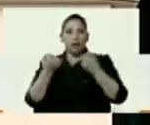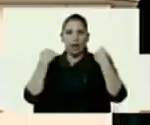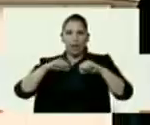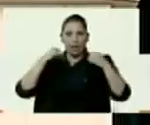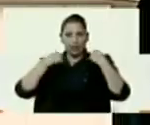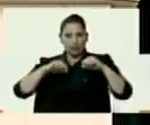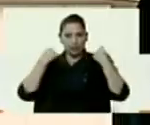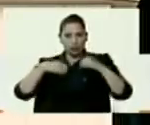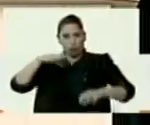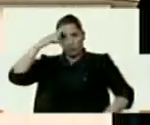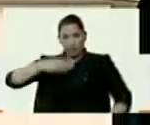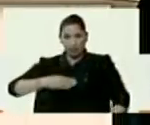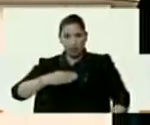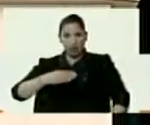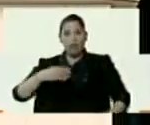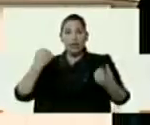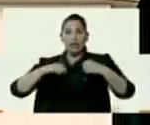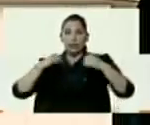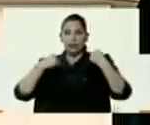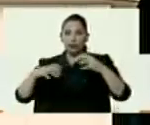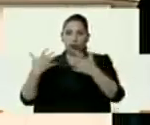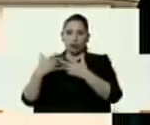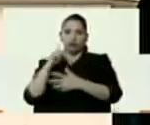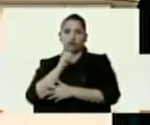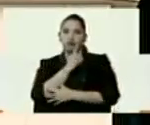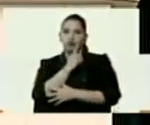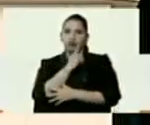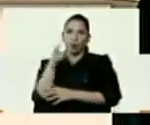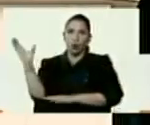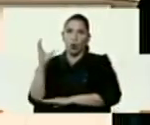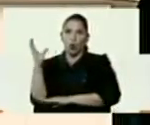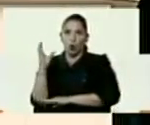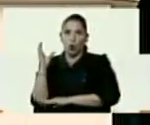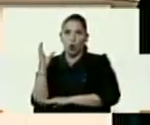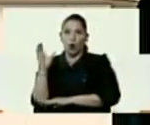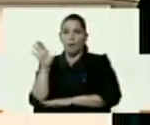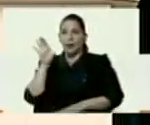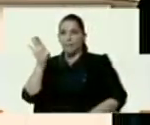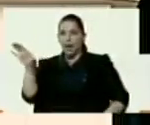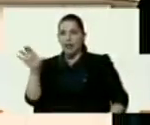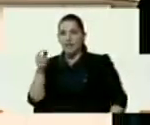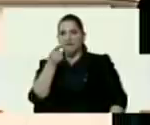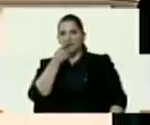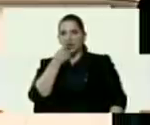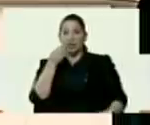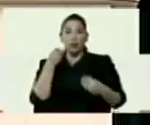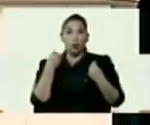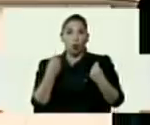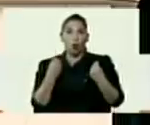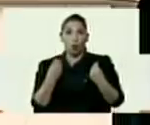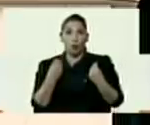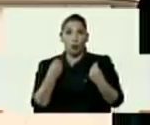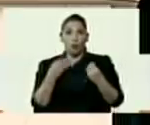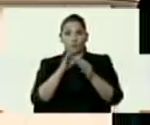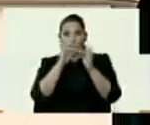militares y ejercicios de guerra, se denominaba a Colombia país verde. Como provenía de la manera de ver la política, la